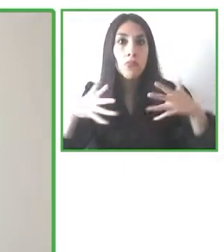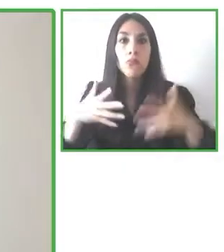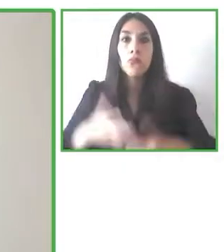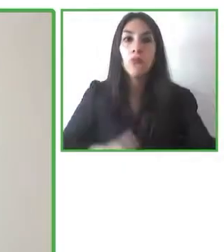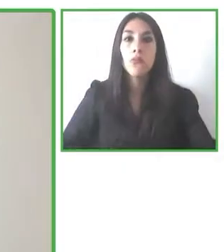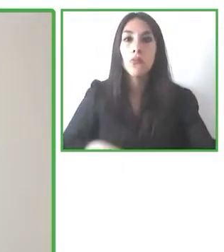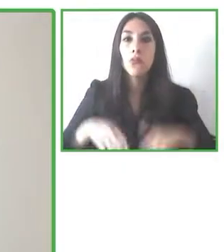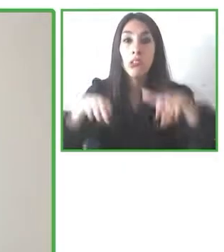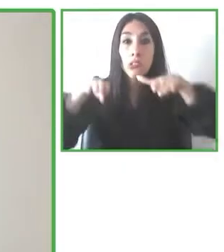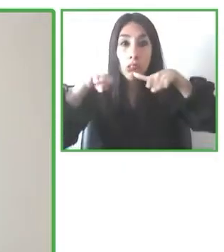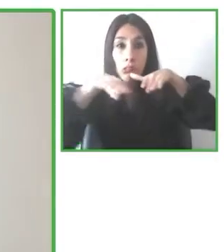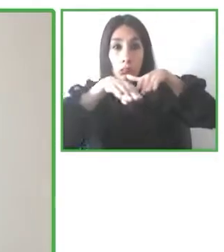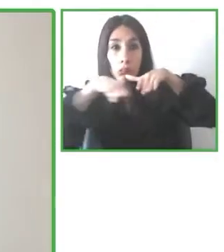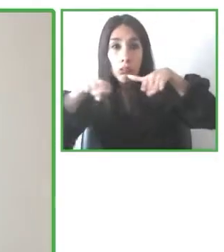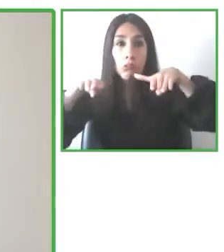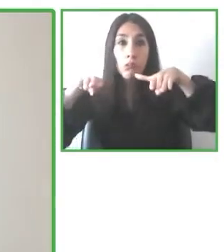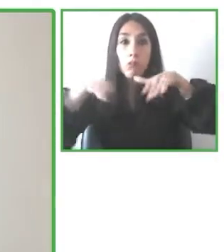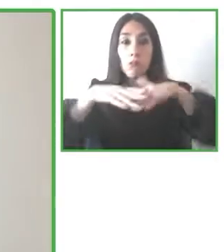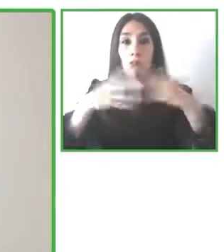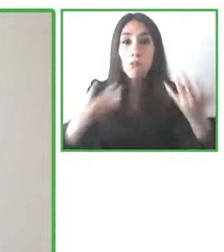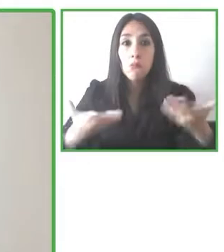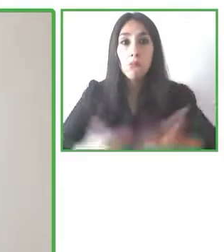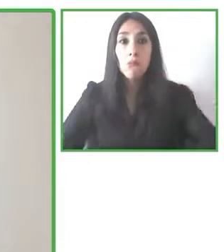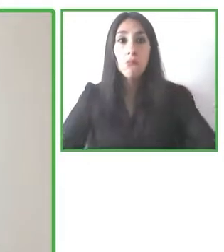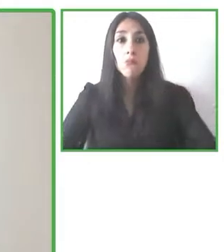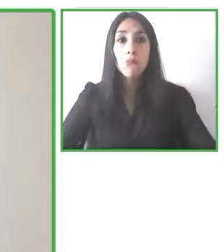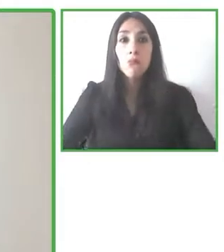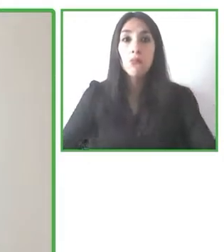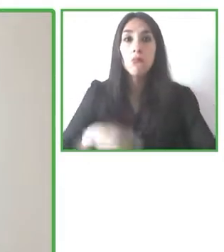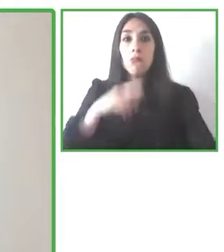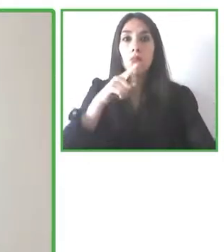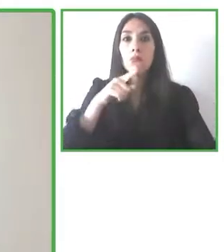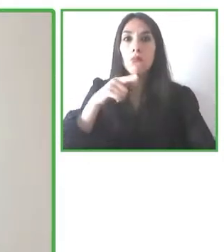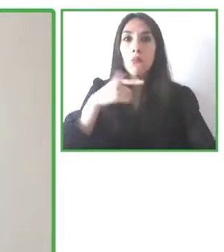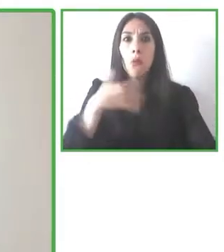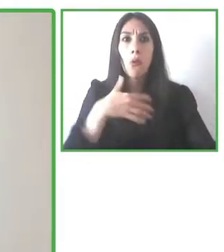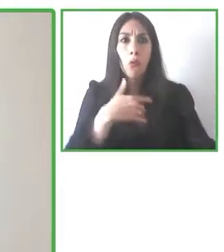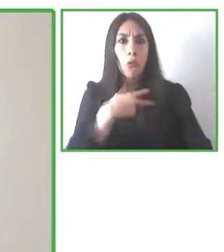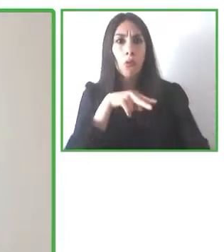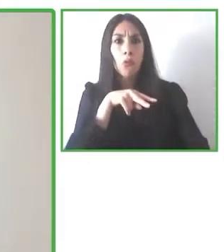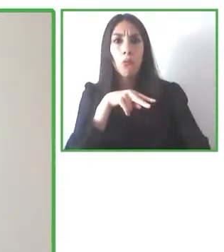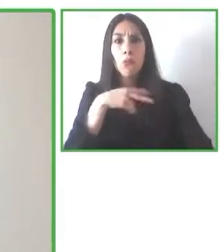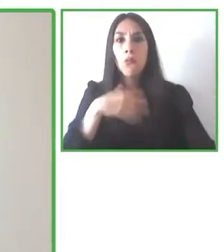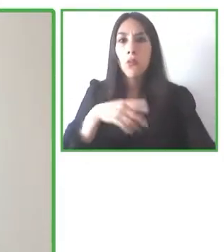solucionar problemas de este tipo. Adelante, Carlo, y bienvenido.